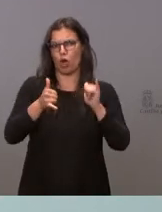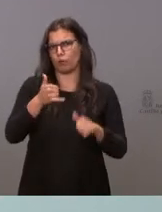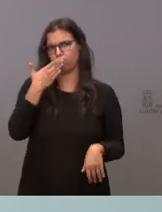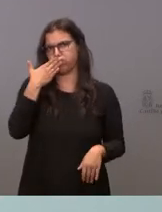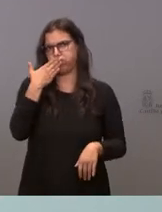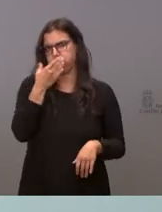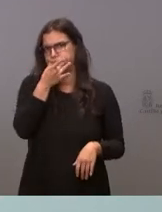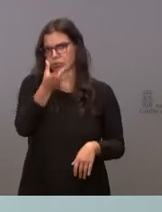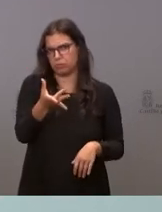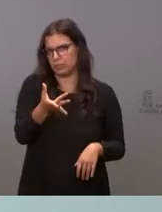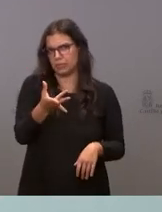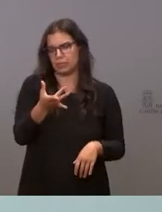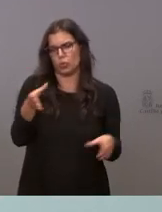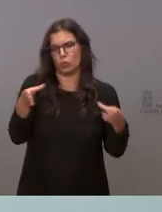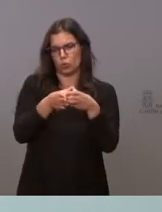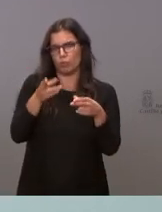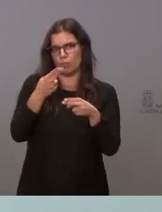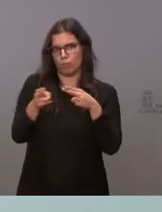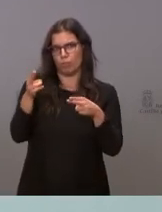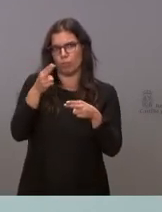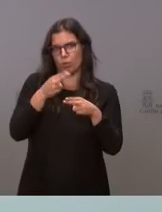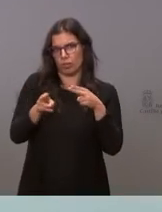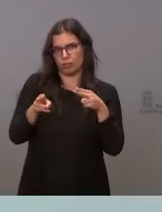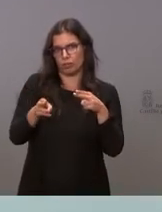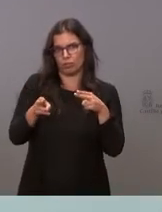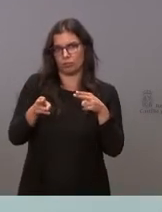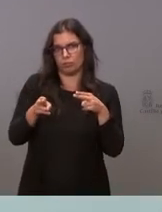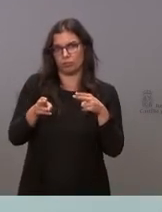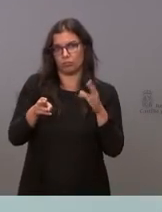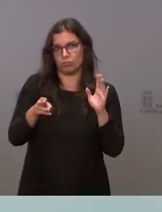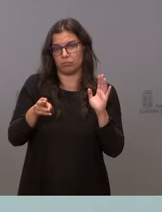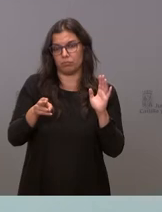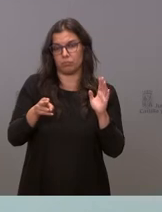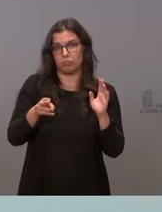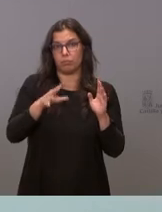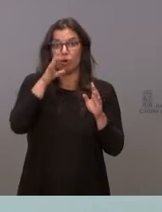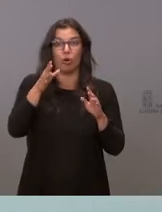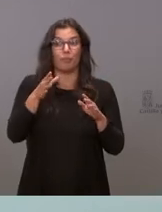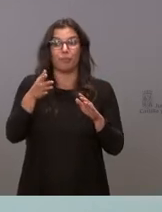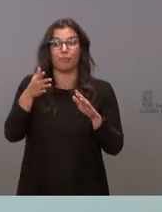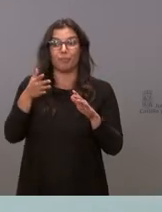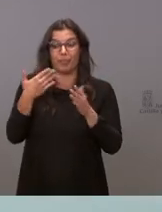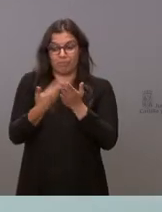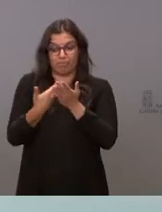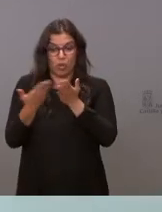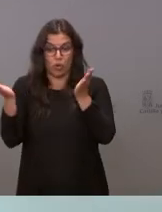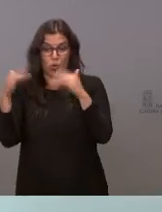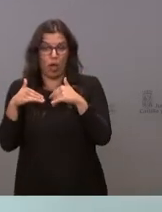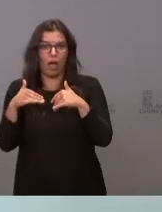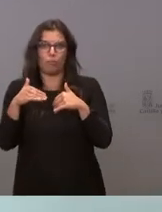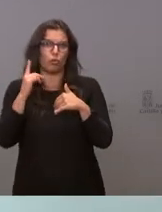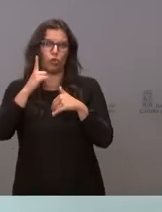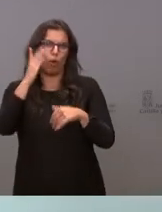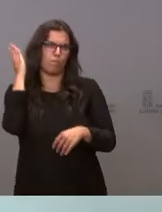una fuerza política que, como decía antes, ante la ausencia de argumentos, van al ataque